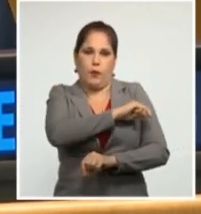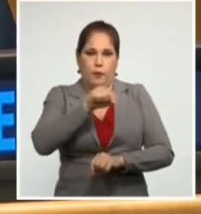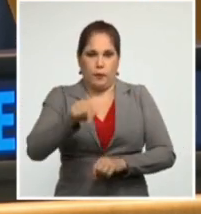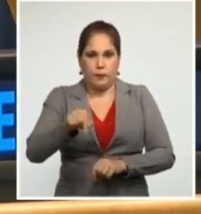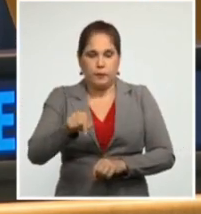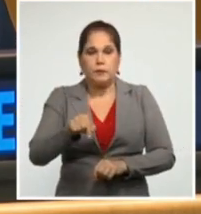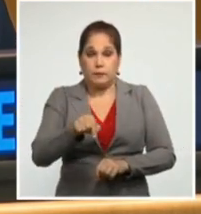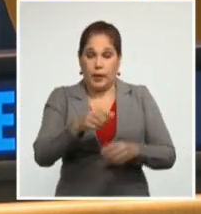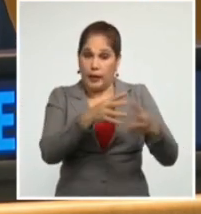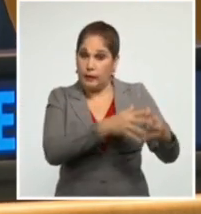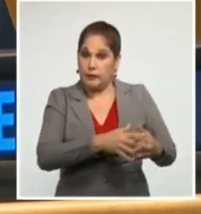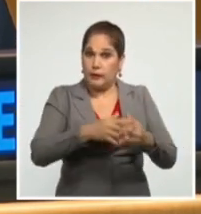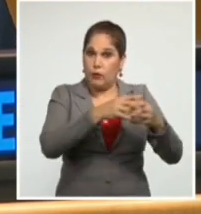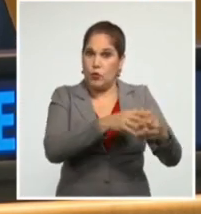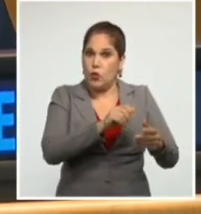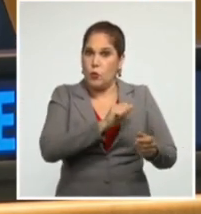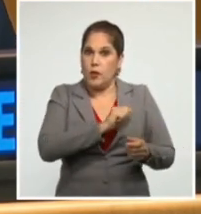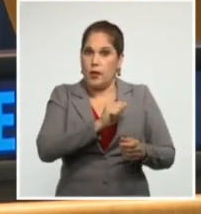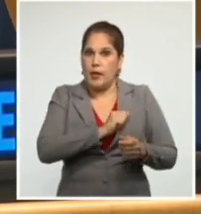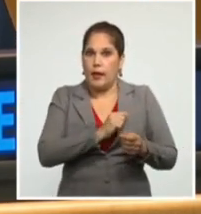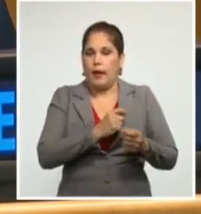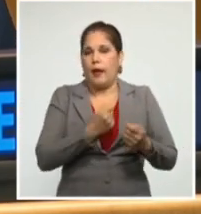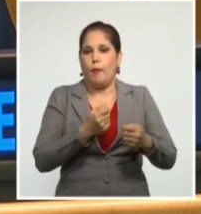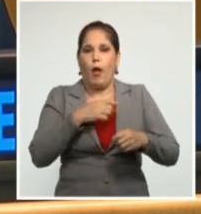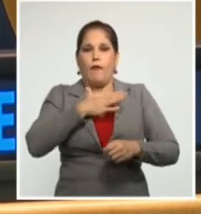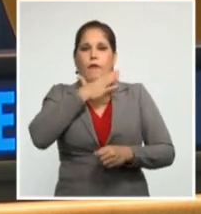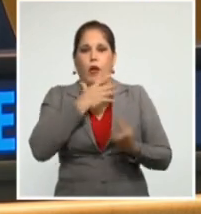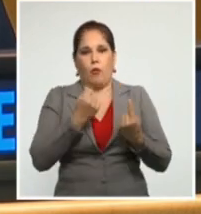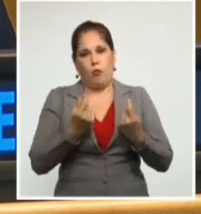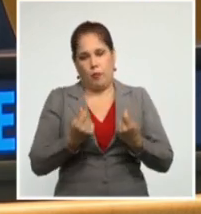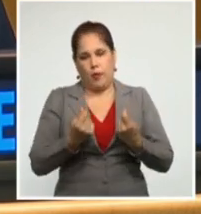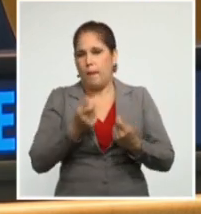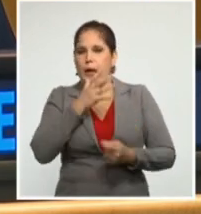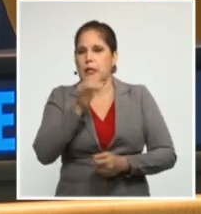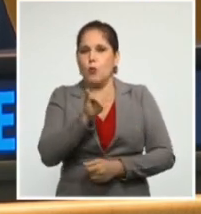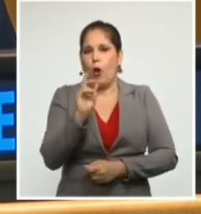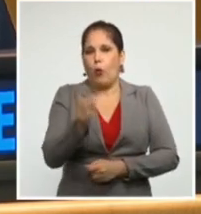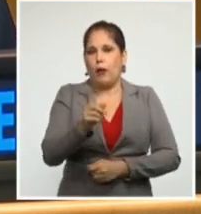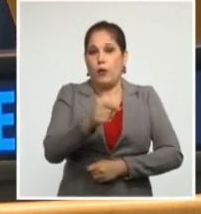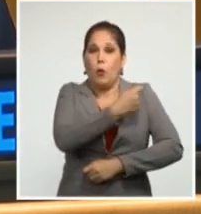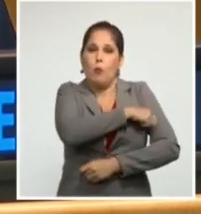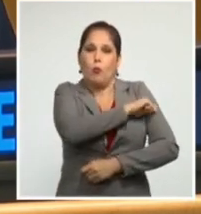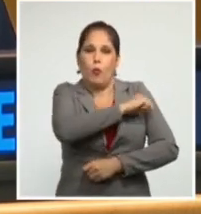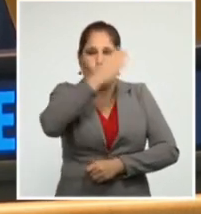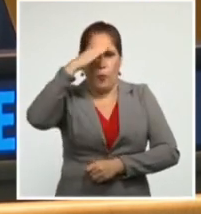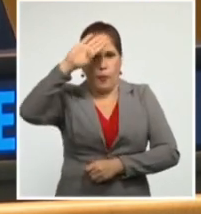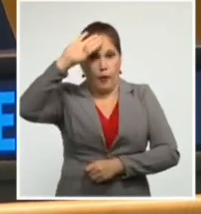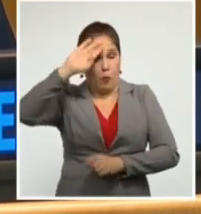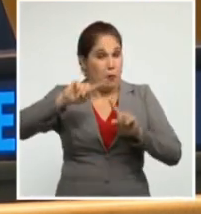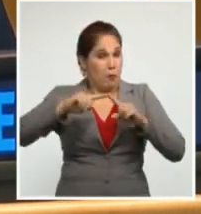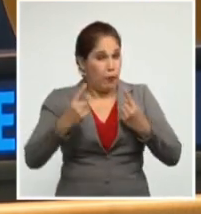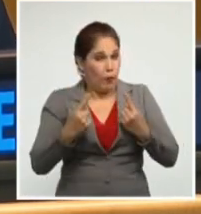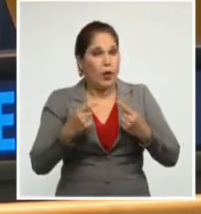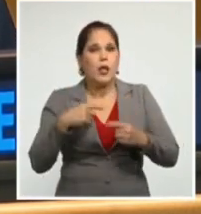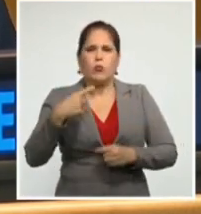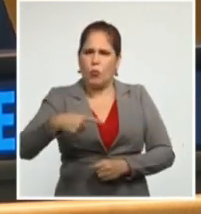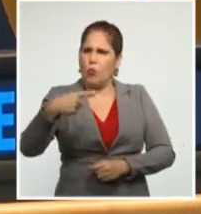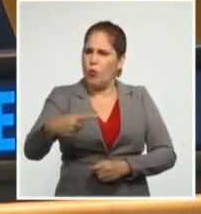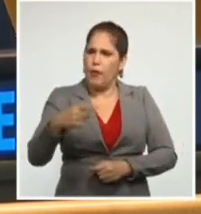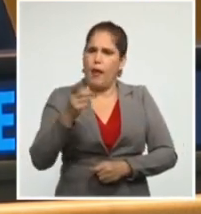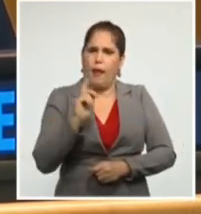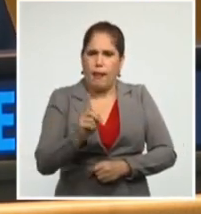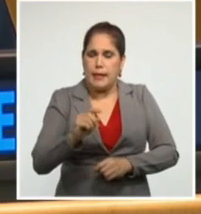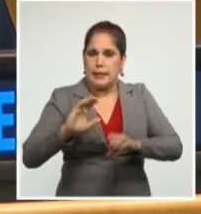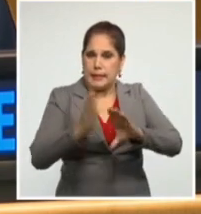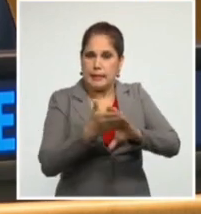agresión que usa instrumentos económicos, es un castigo colectivo, que por su carácter sistemático y deliberado,